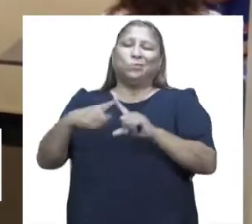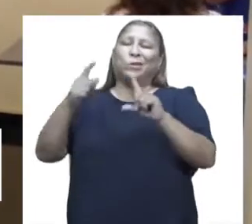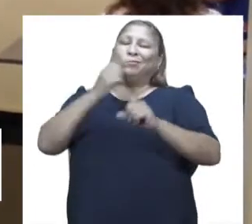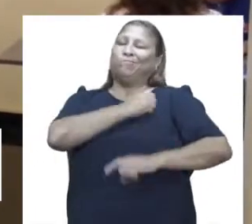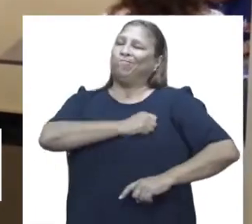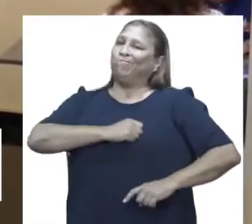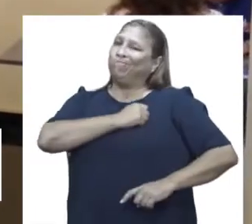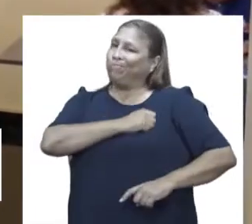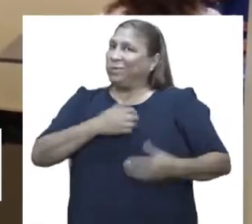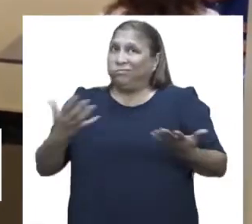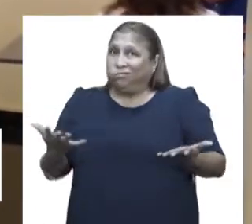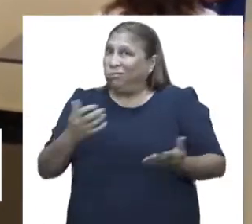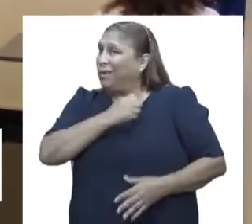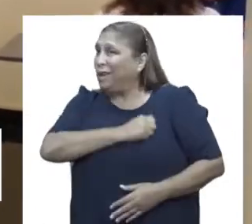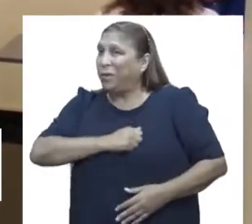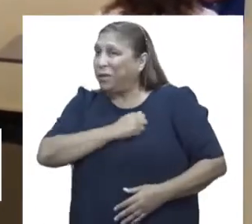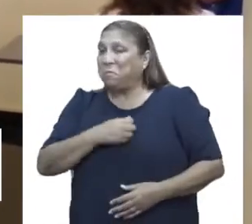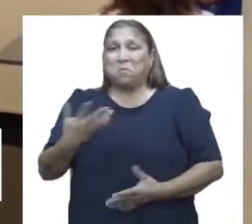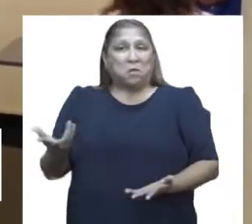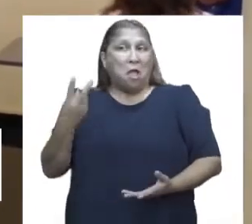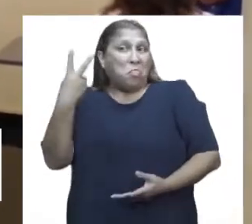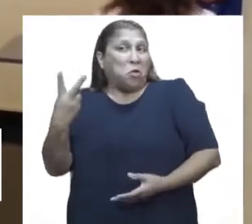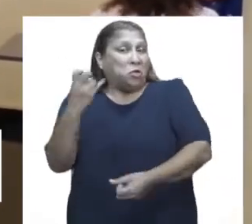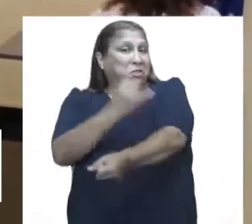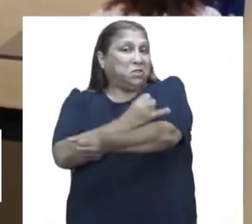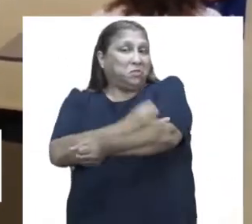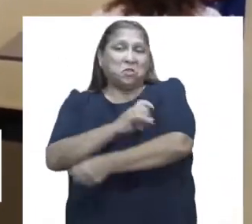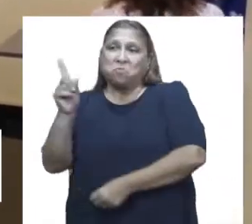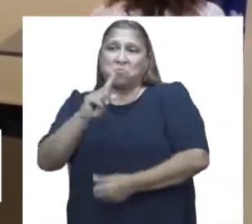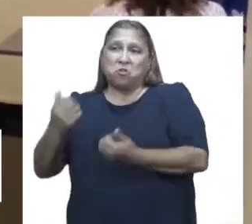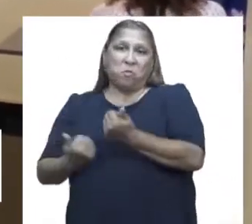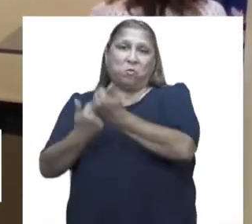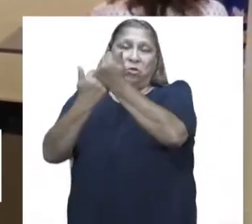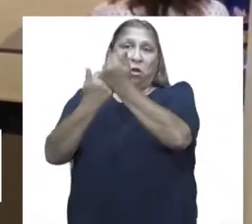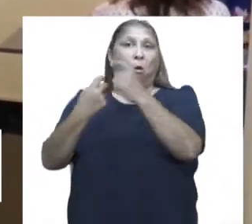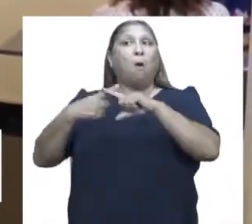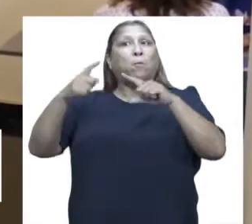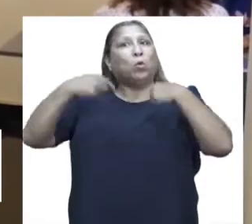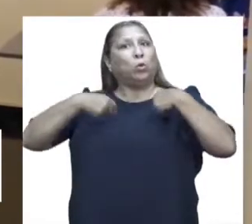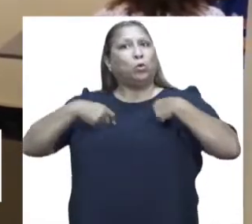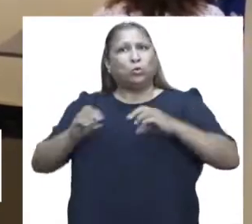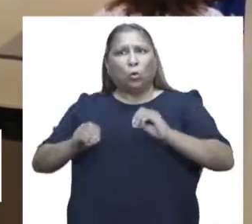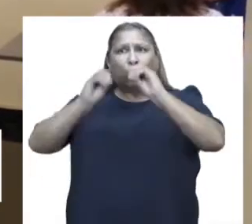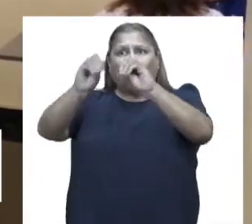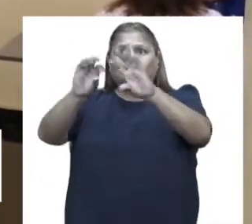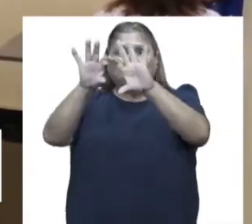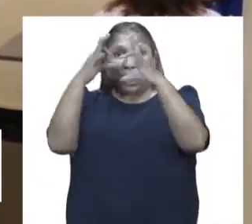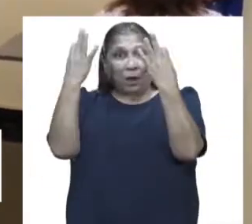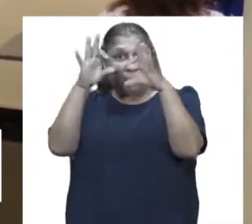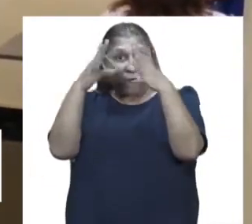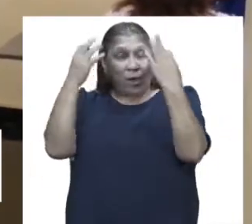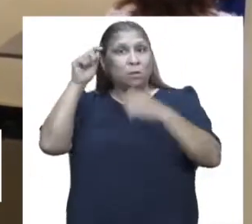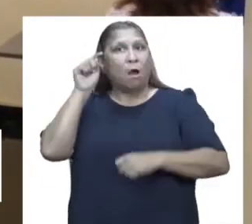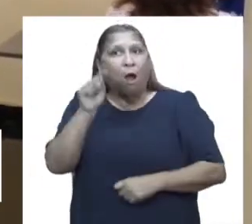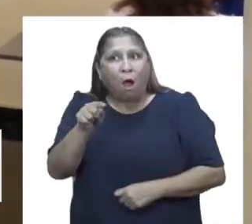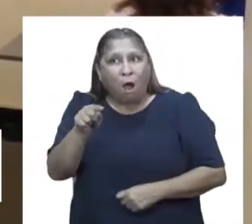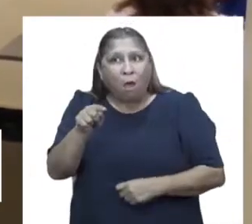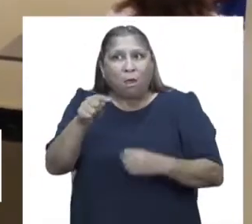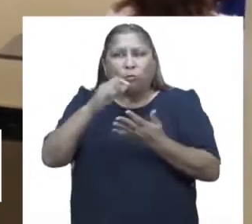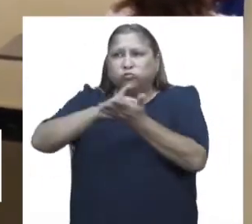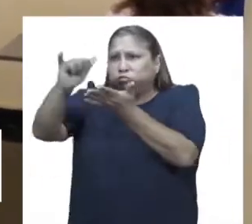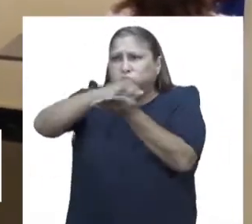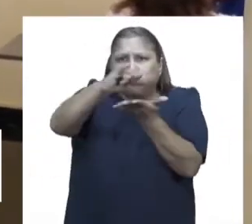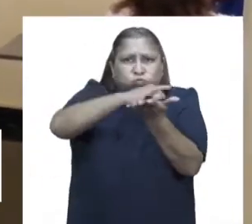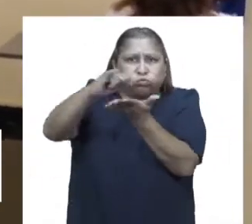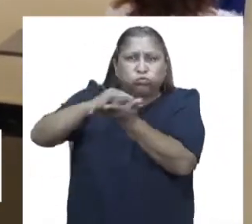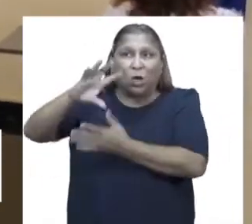Lamentablemente, así lo digo, lamentablemente no tuve el apoyo de esas dos entidades. Pero a raíz de que yo postee mi caso en Facebook, este